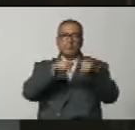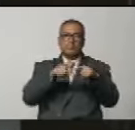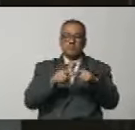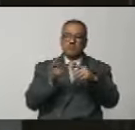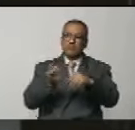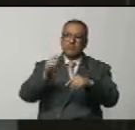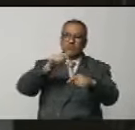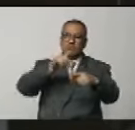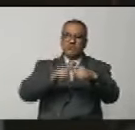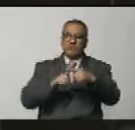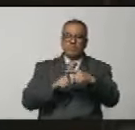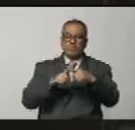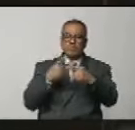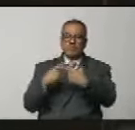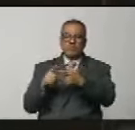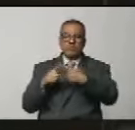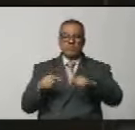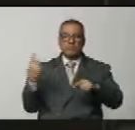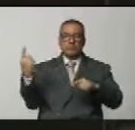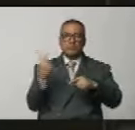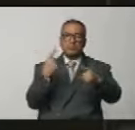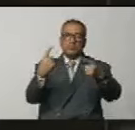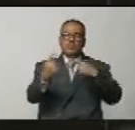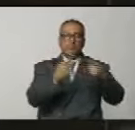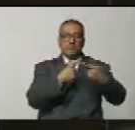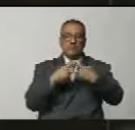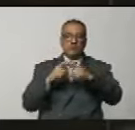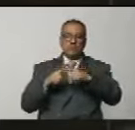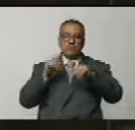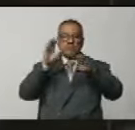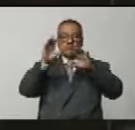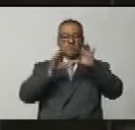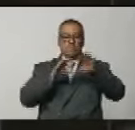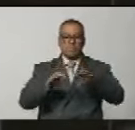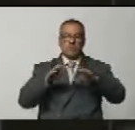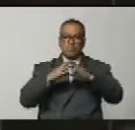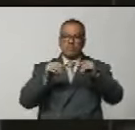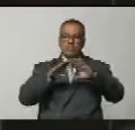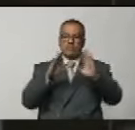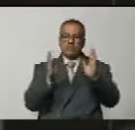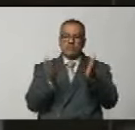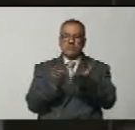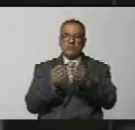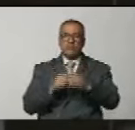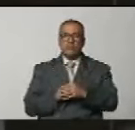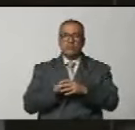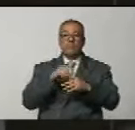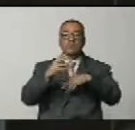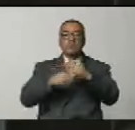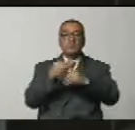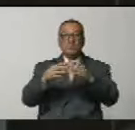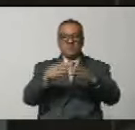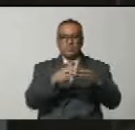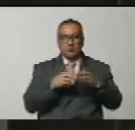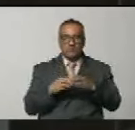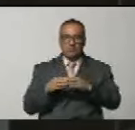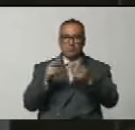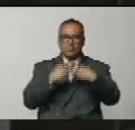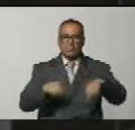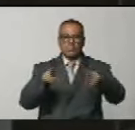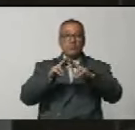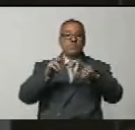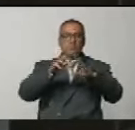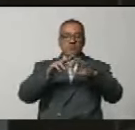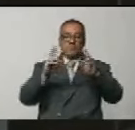que se sume al resto que llegará de los distintos parlamentos del mundo, a través de la Oficina de Naciones Unidas en